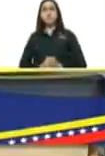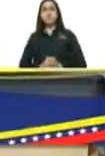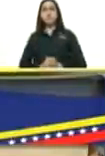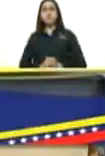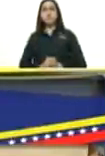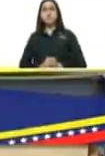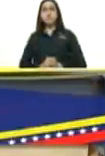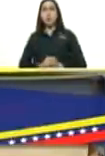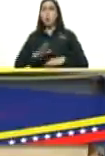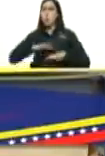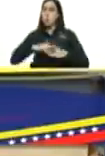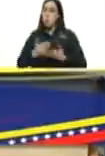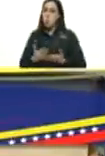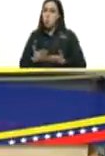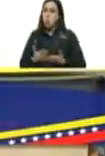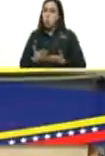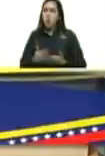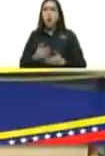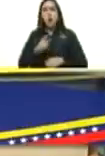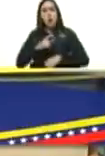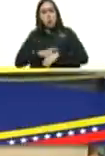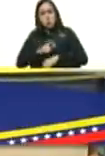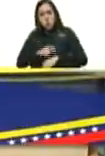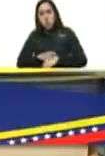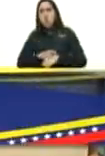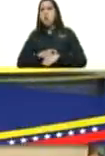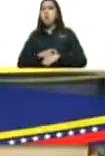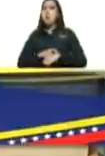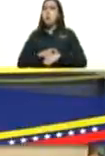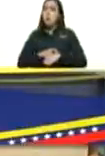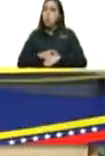por haber tomado un tiempo de su agenda